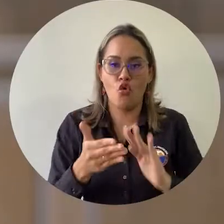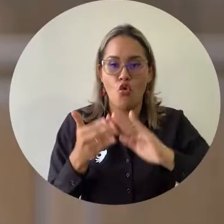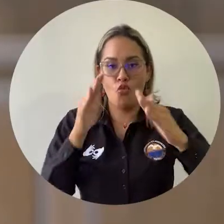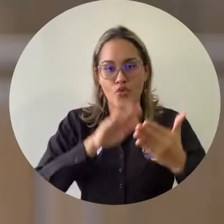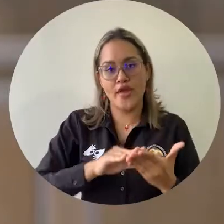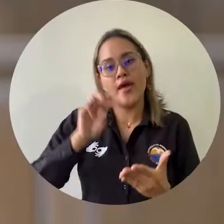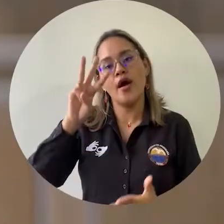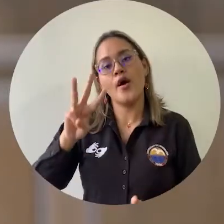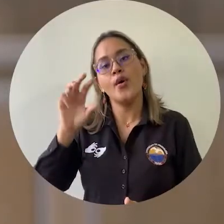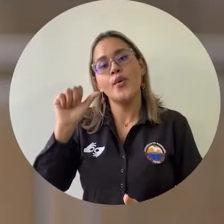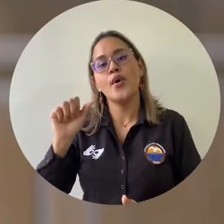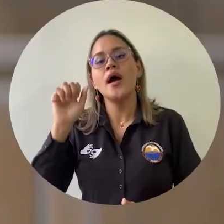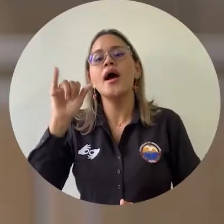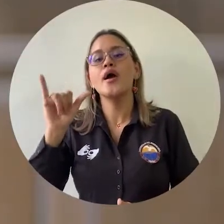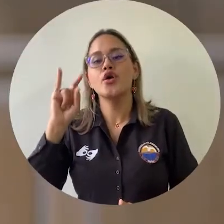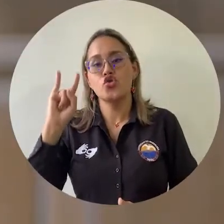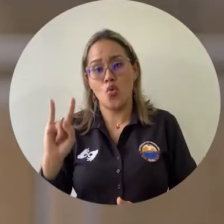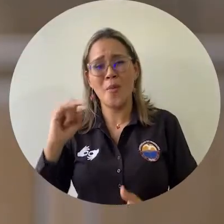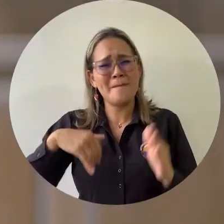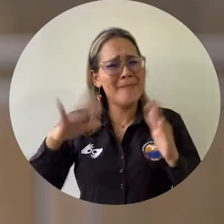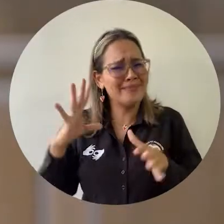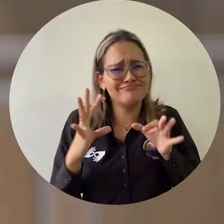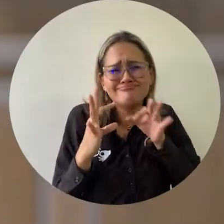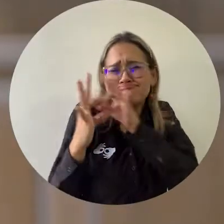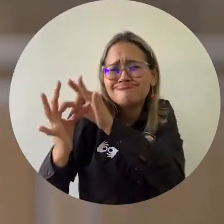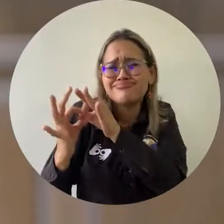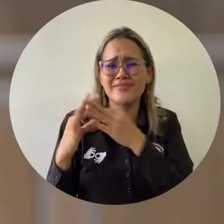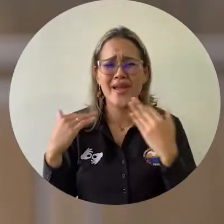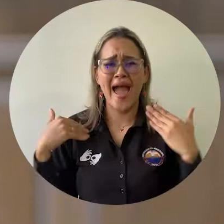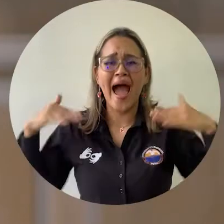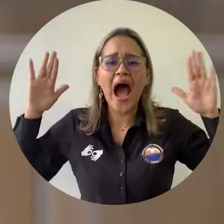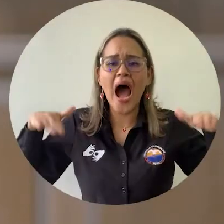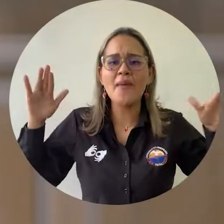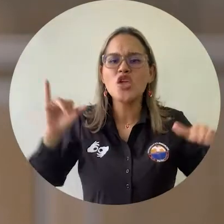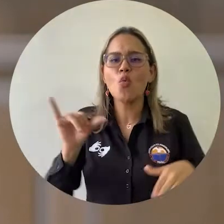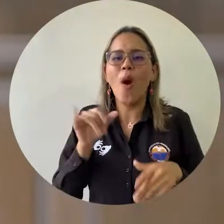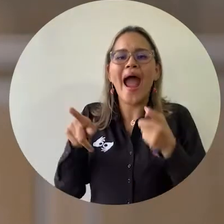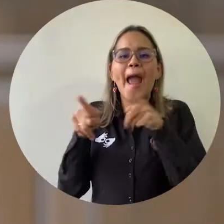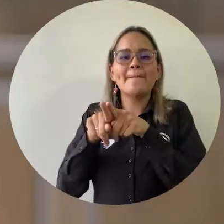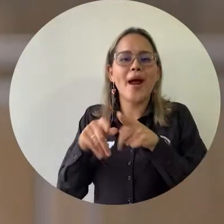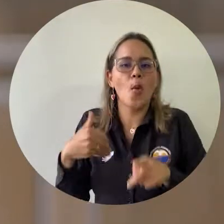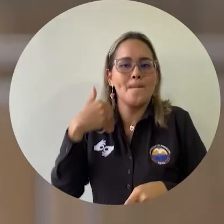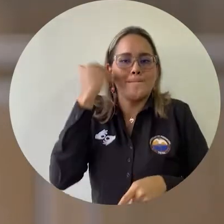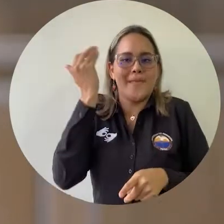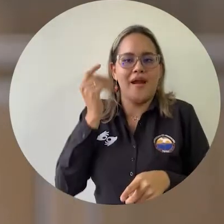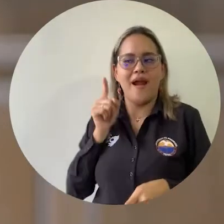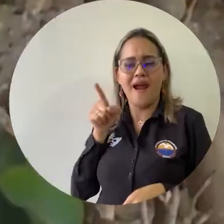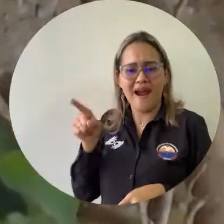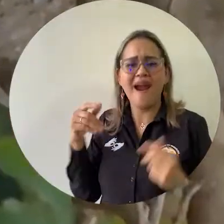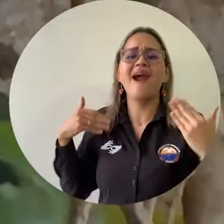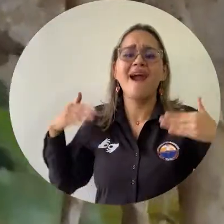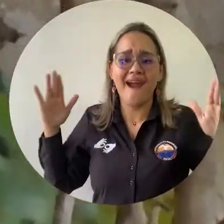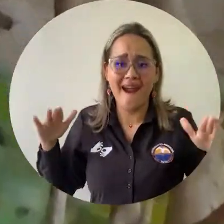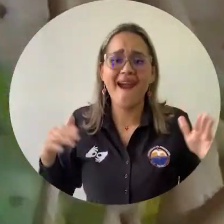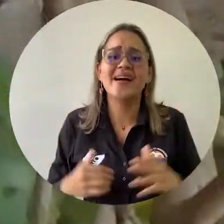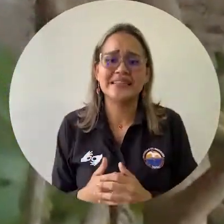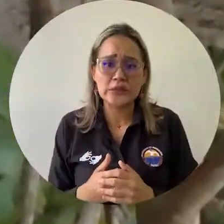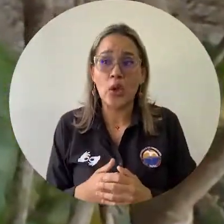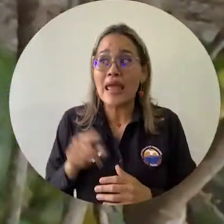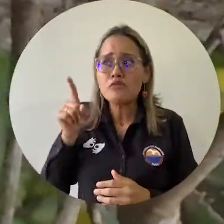comunidad guayú tenemos una relación muy fuerte con las aves porque las aves son nuestros hermanos mayores. Hay unas